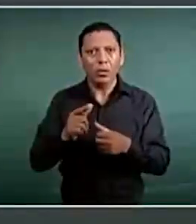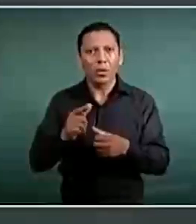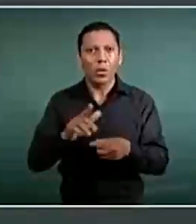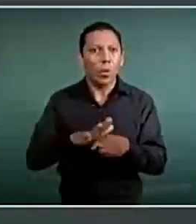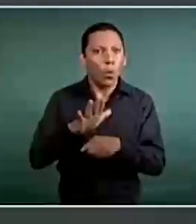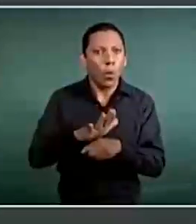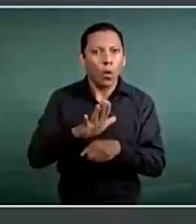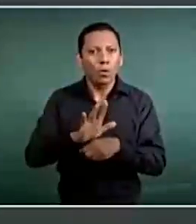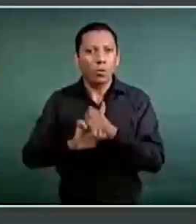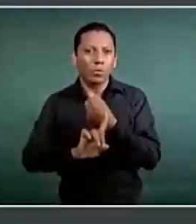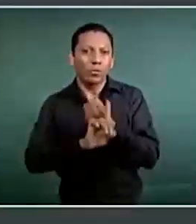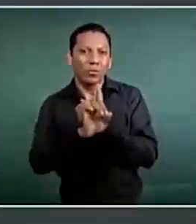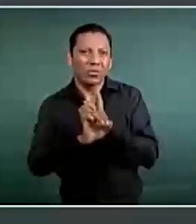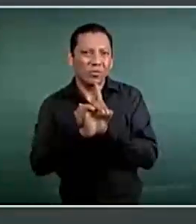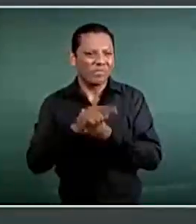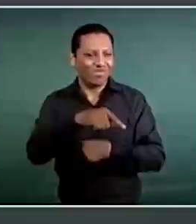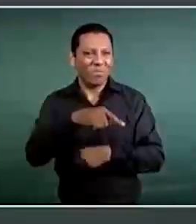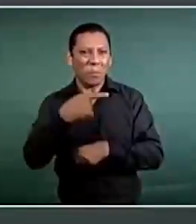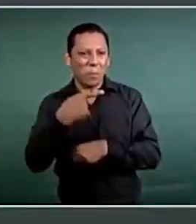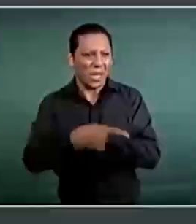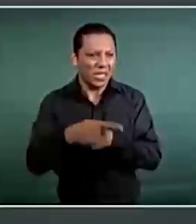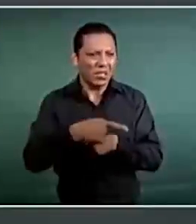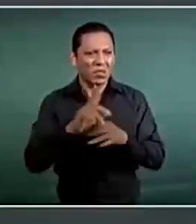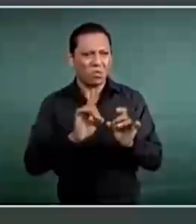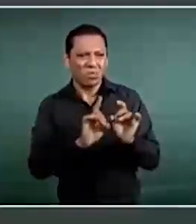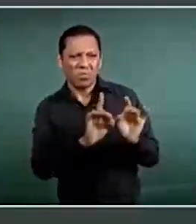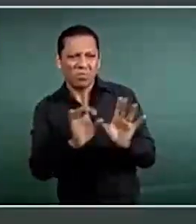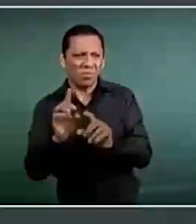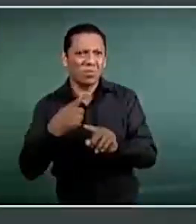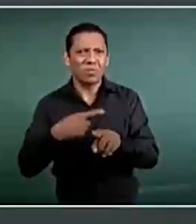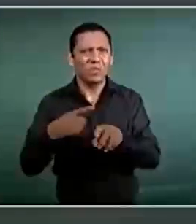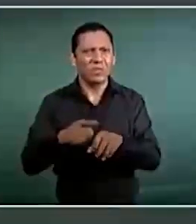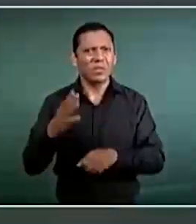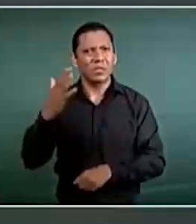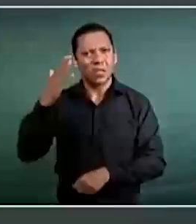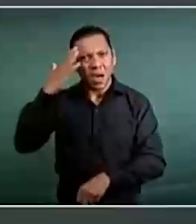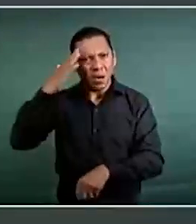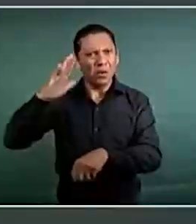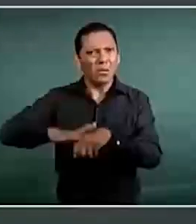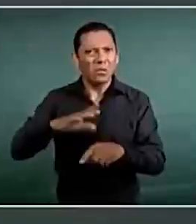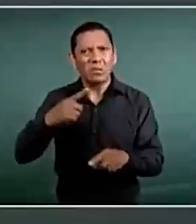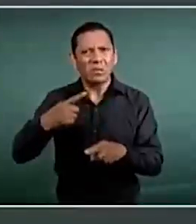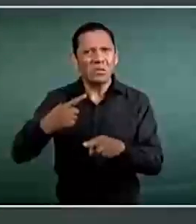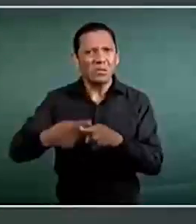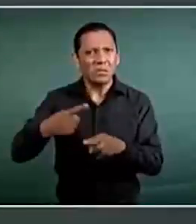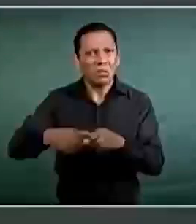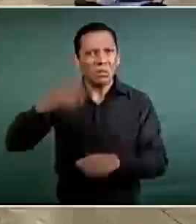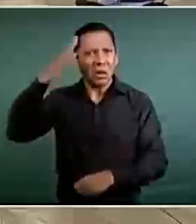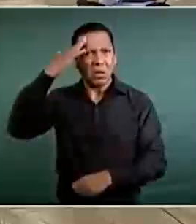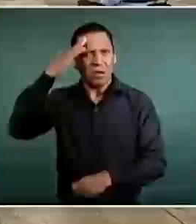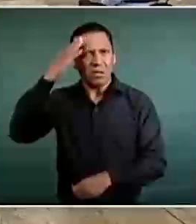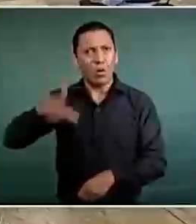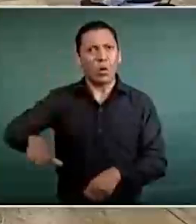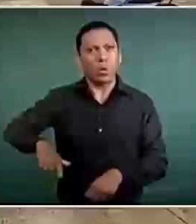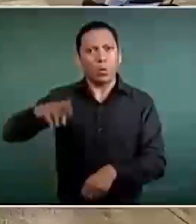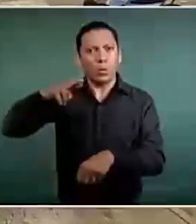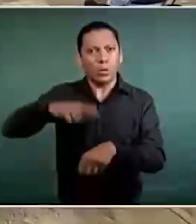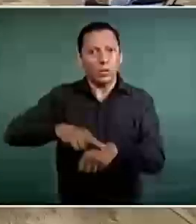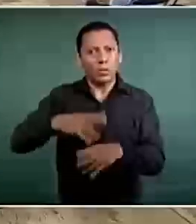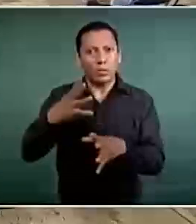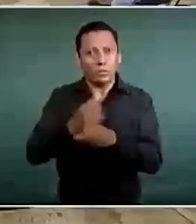inseguridad, es encabezada por el gobernador Rutilo Escandón Cadenas,